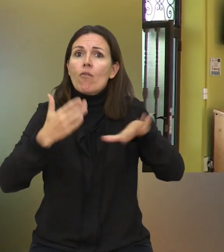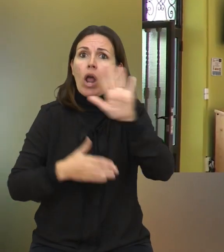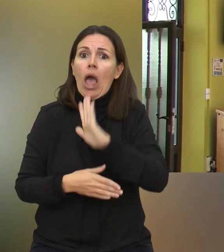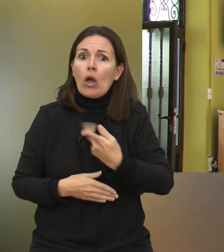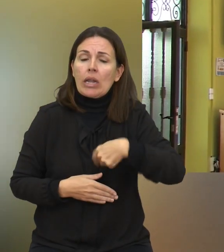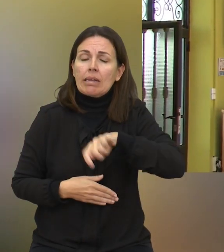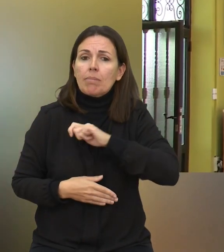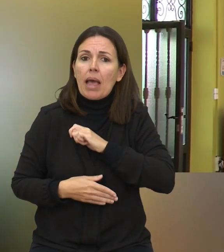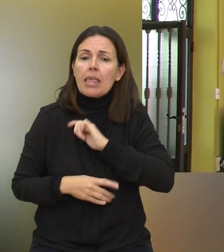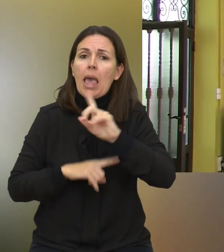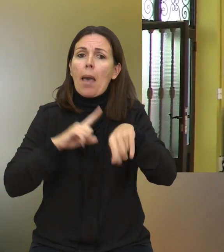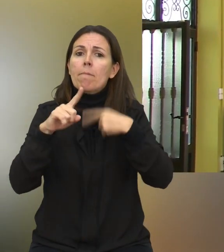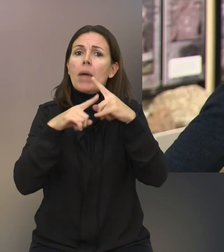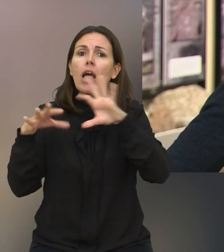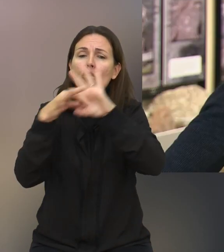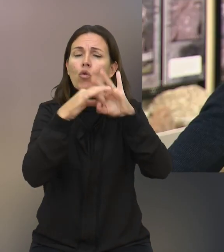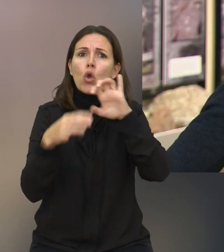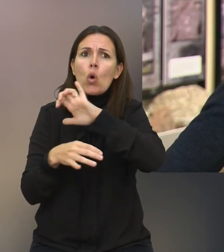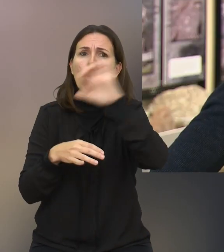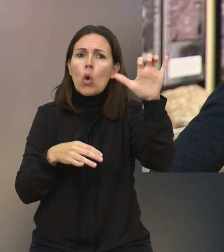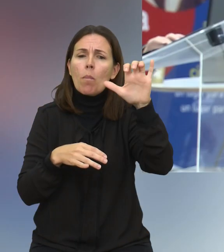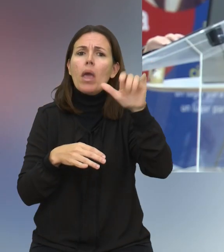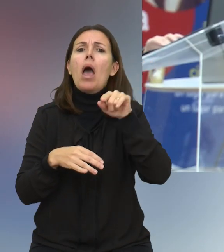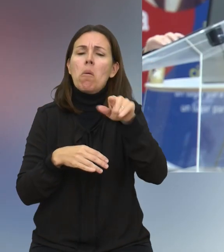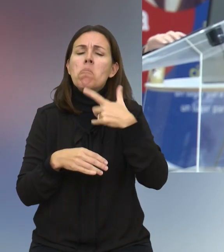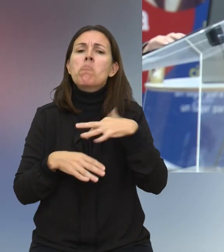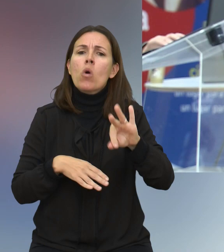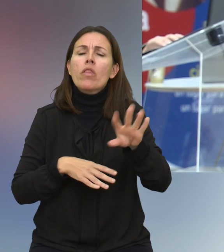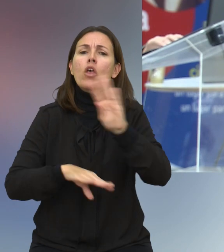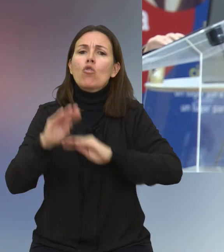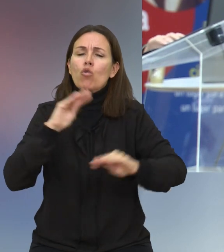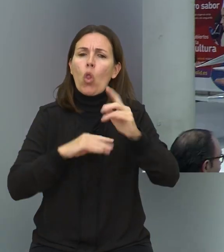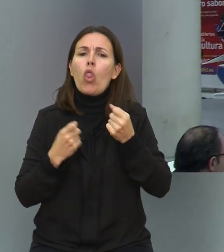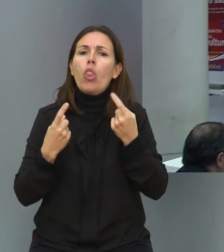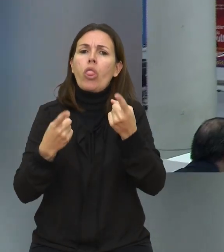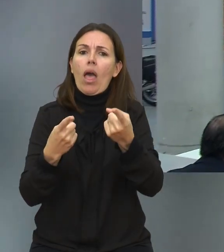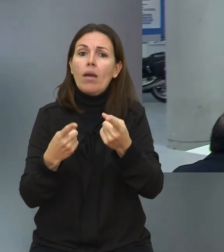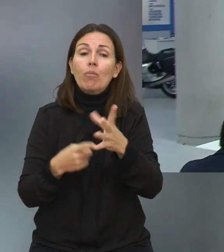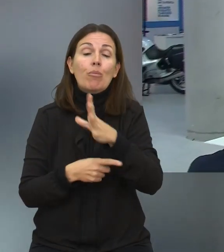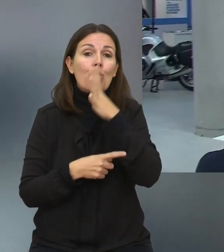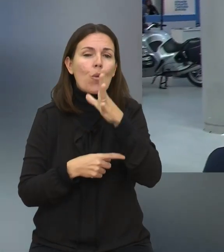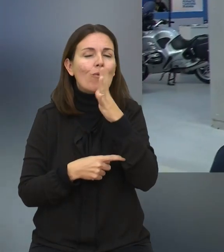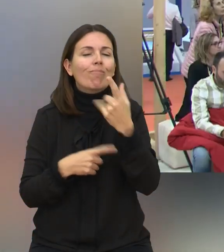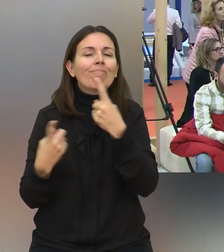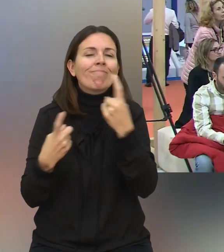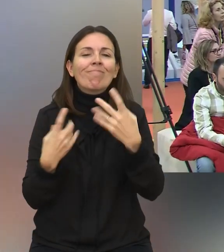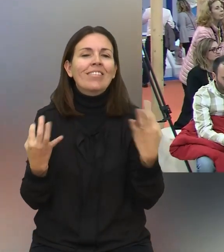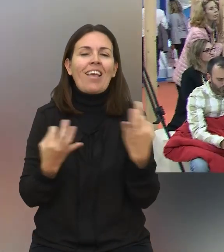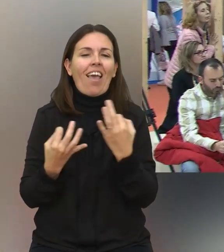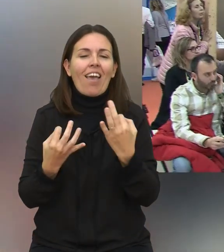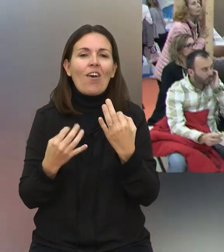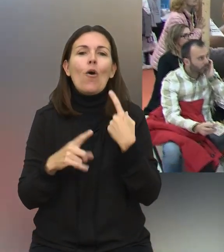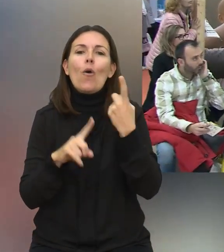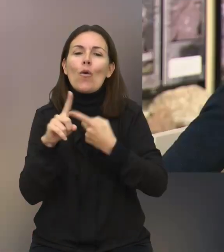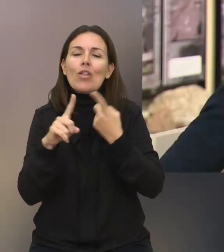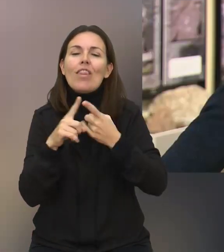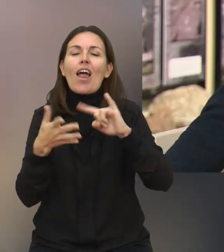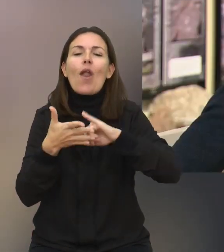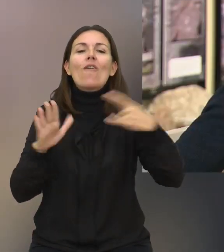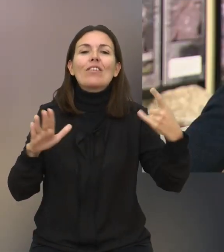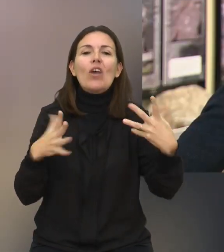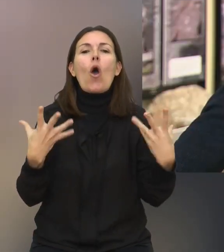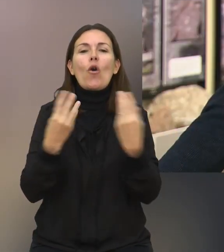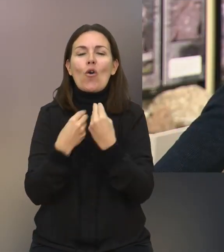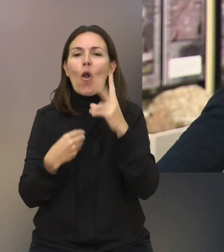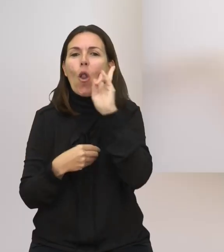con otros territorios de España y con otros territorios de la Unión Europea y para ello era necesario utilizar